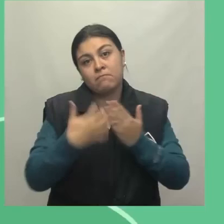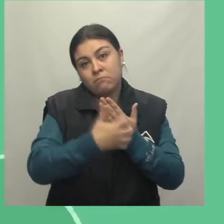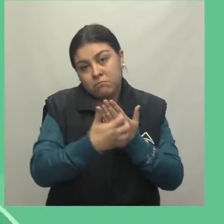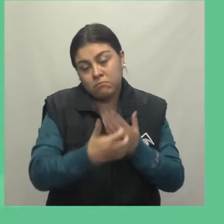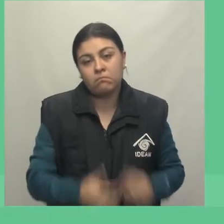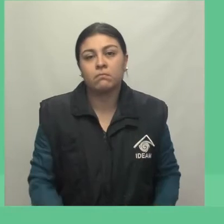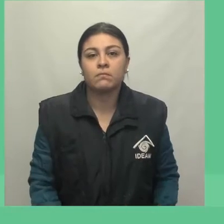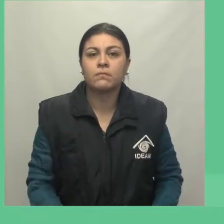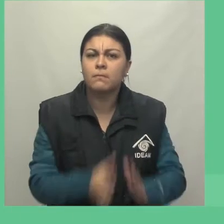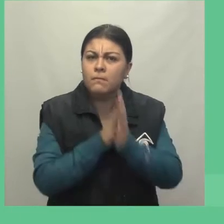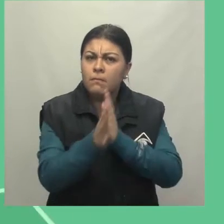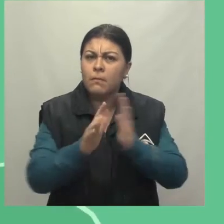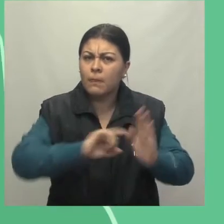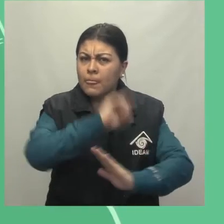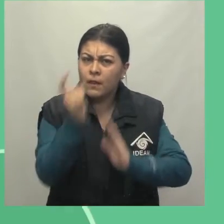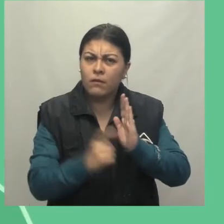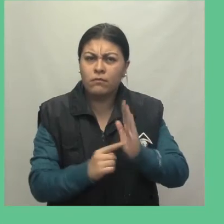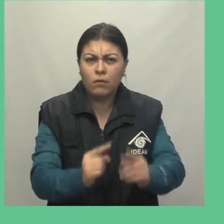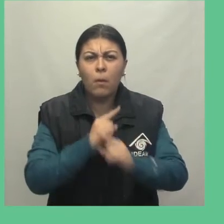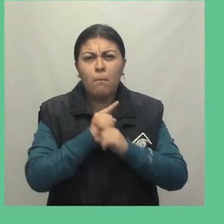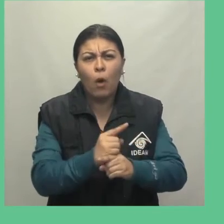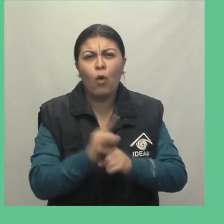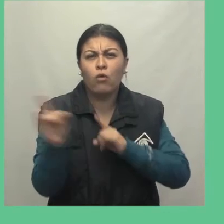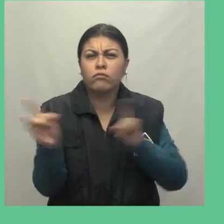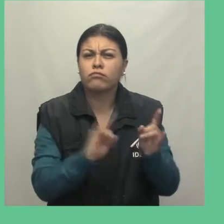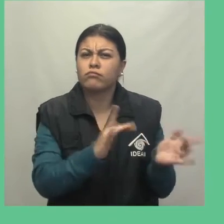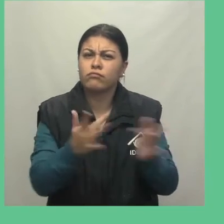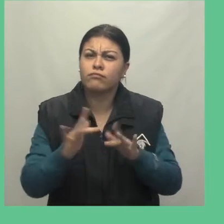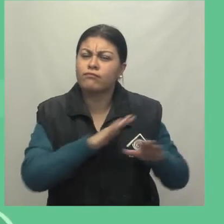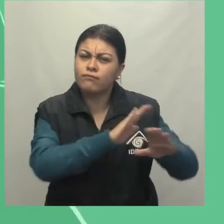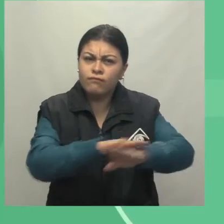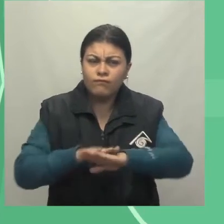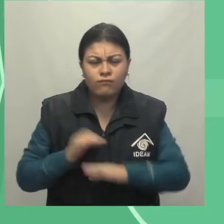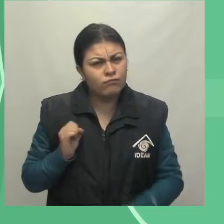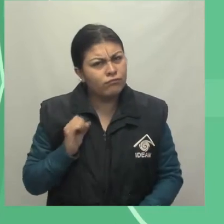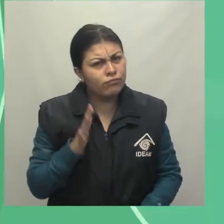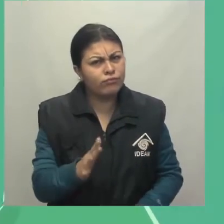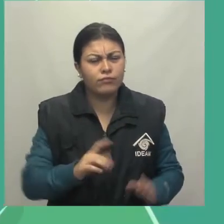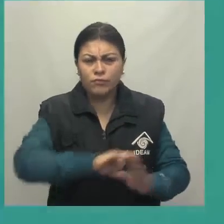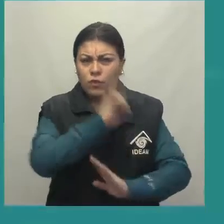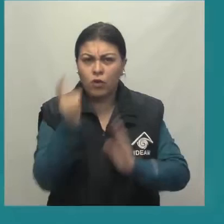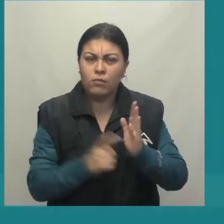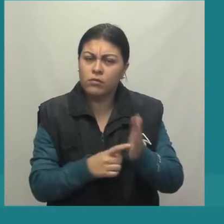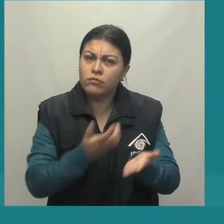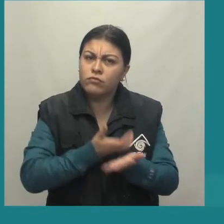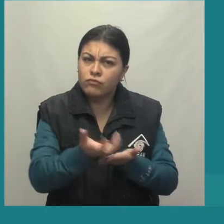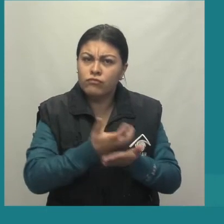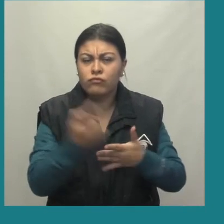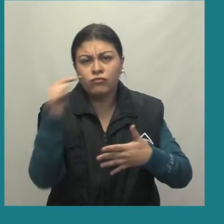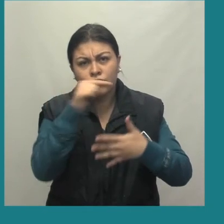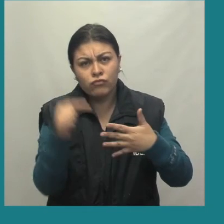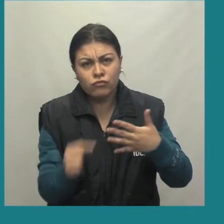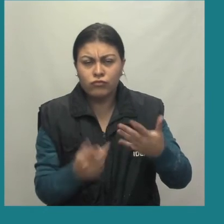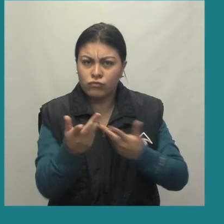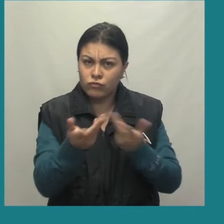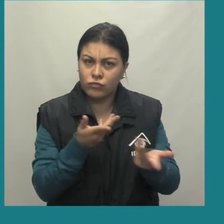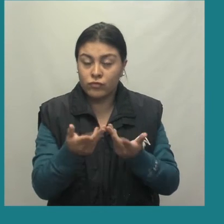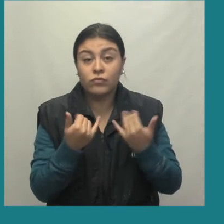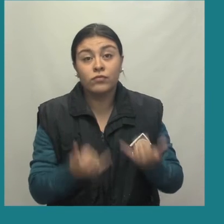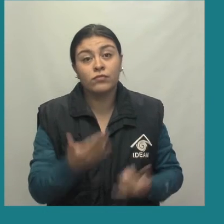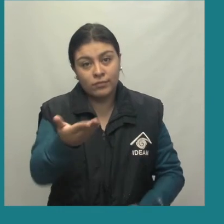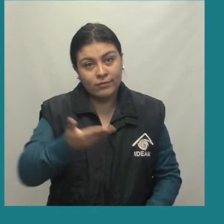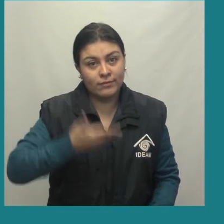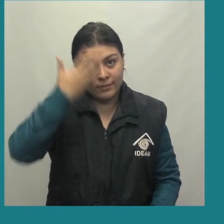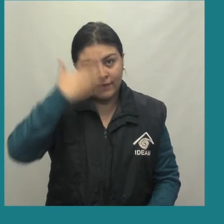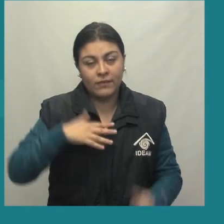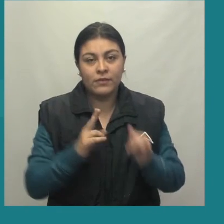Play o App Store Información en tiempo real, detallada, satelital, recomendaciones Y muchas opciones de interacción Síganos a